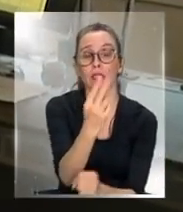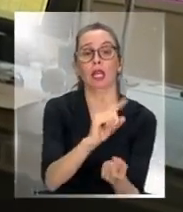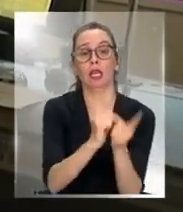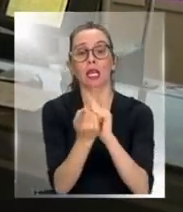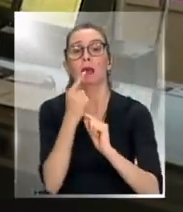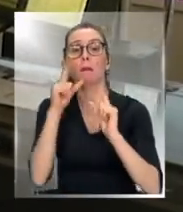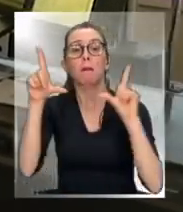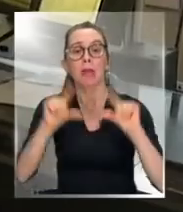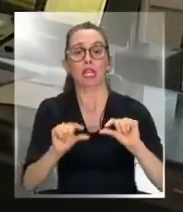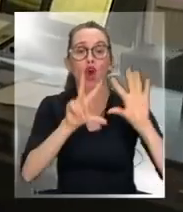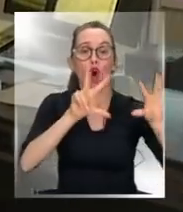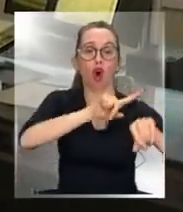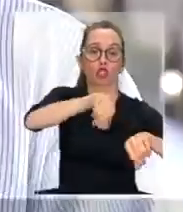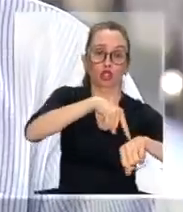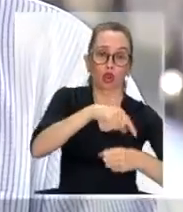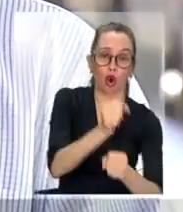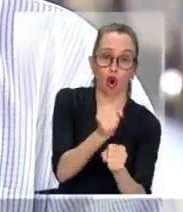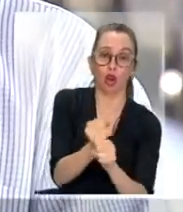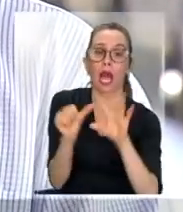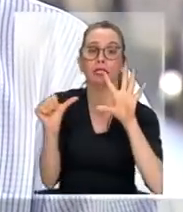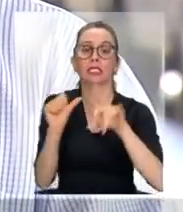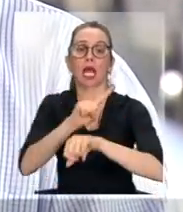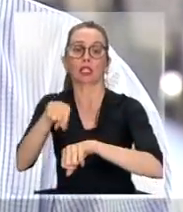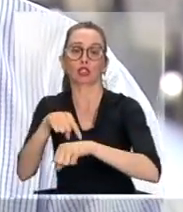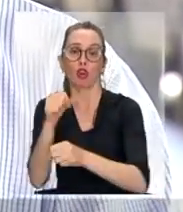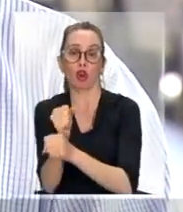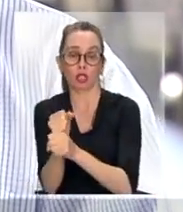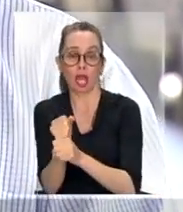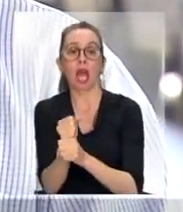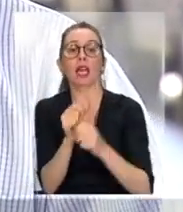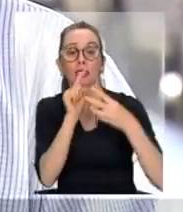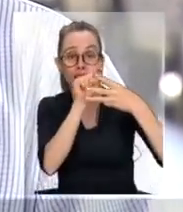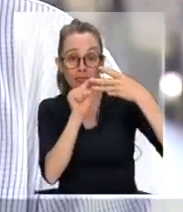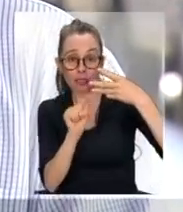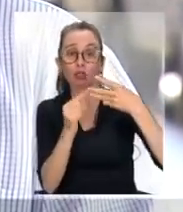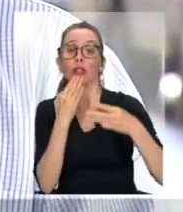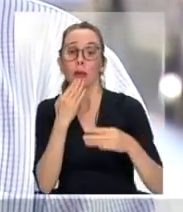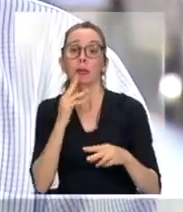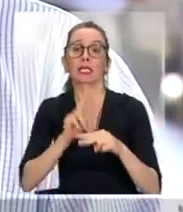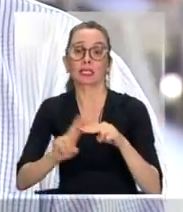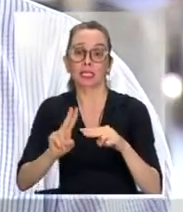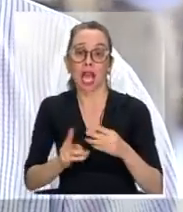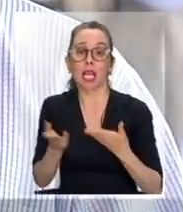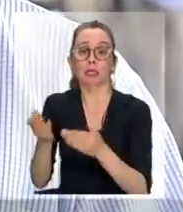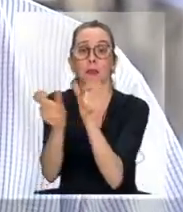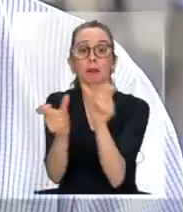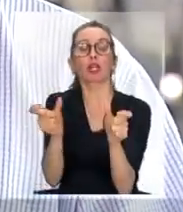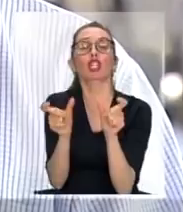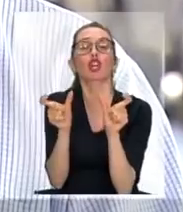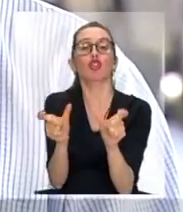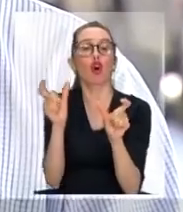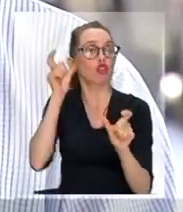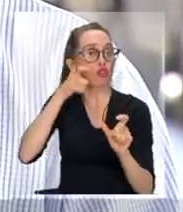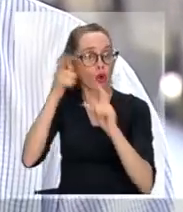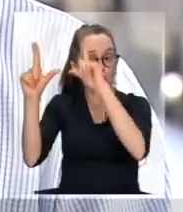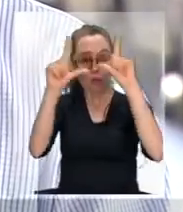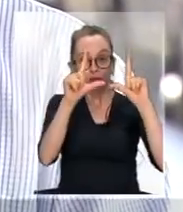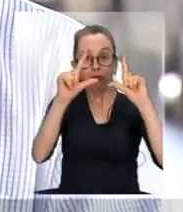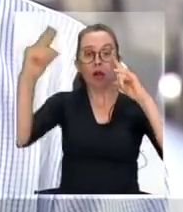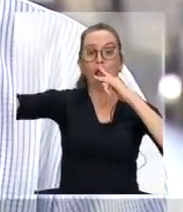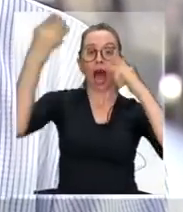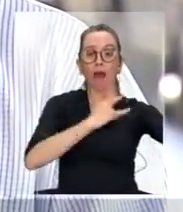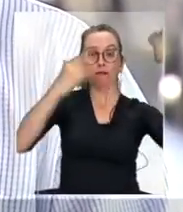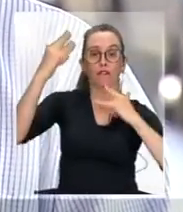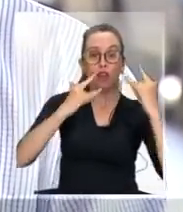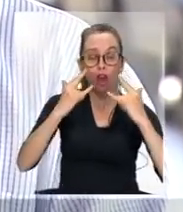jornada de 8 o 6 horas. Esas tareas también se deben realizar para los controladores de tránsito aéreo para poder brindarle